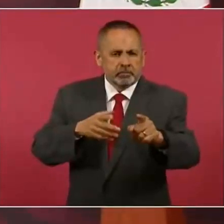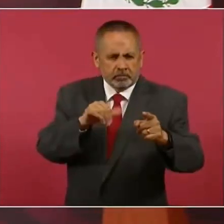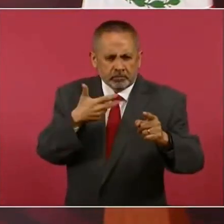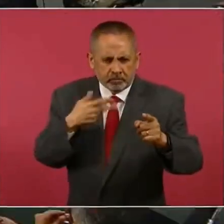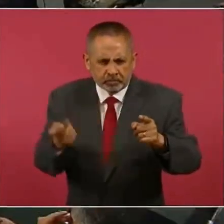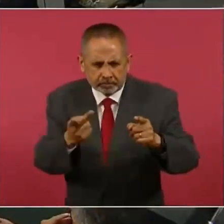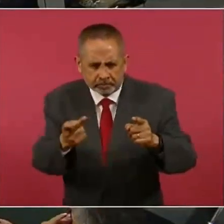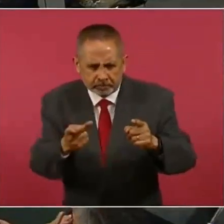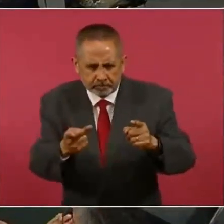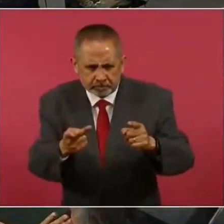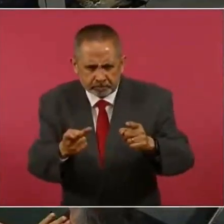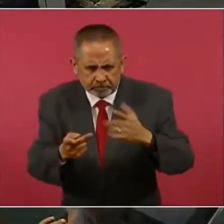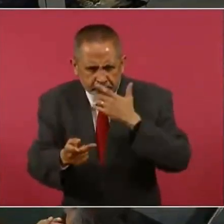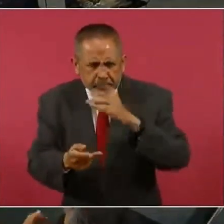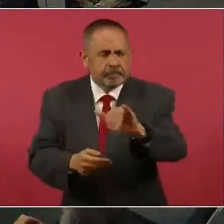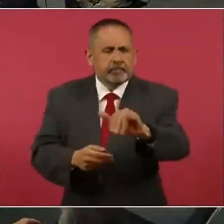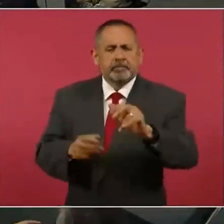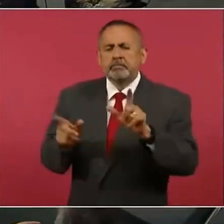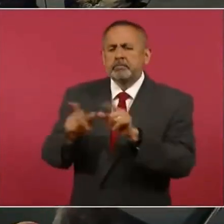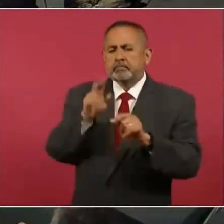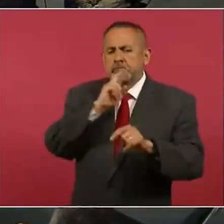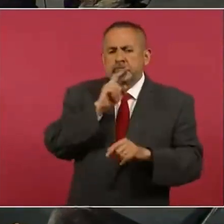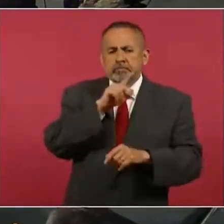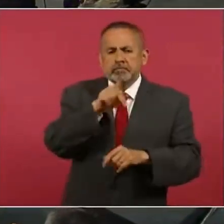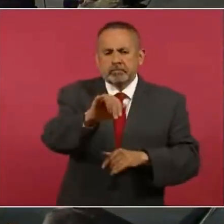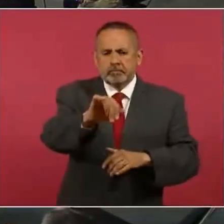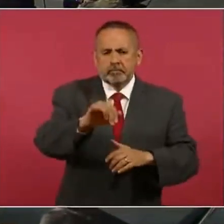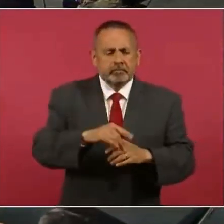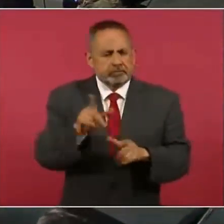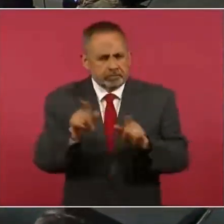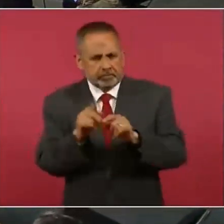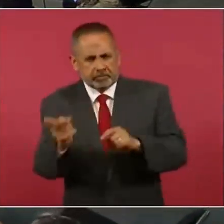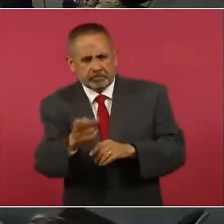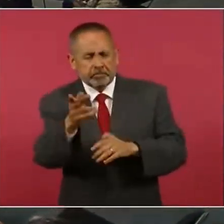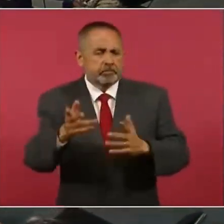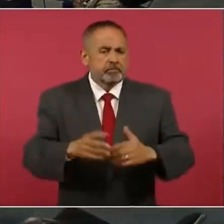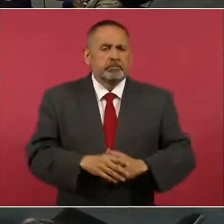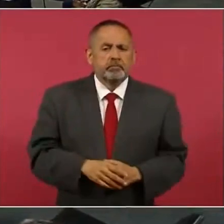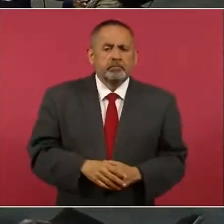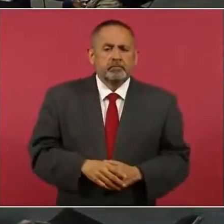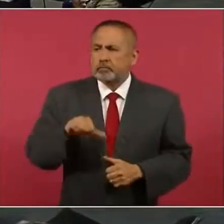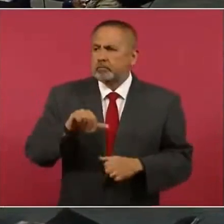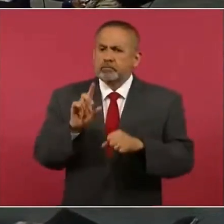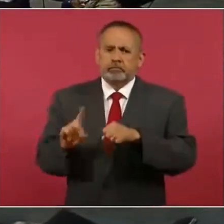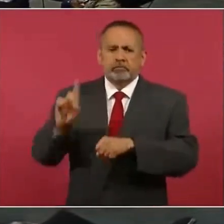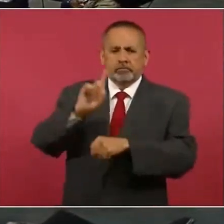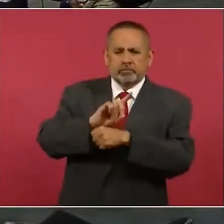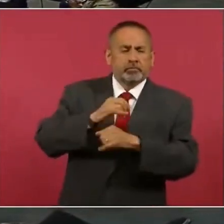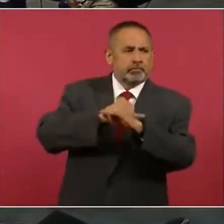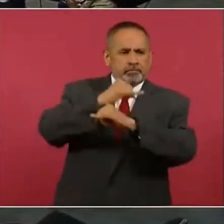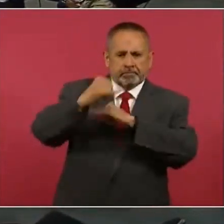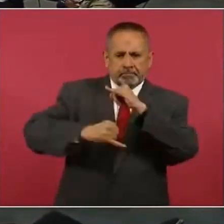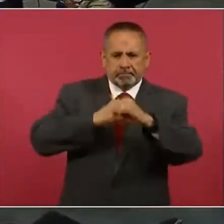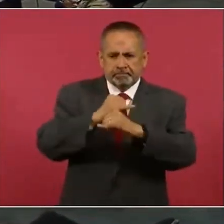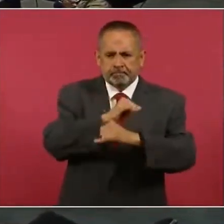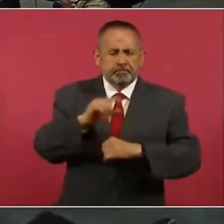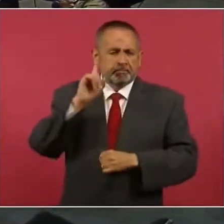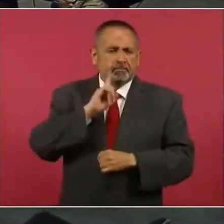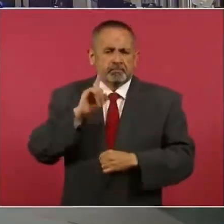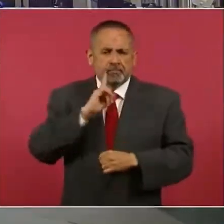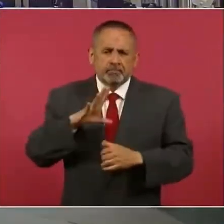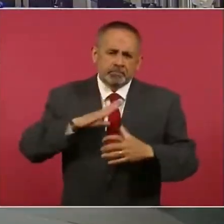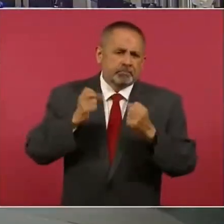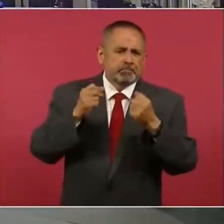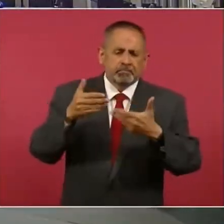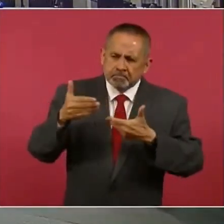Sí, rapidísima. Nada más preguntarle, bueno, en este Día Internacional de la Mujer ha habido